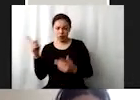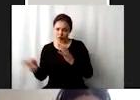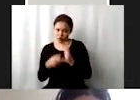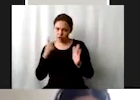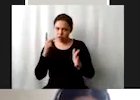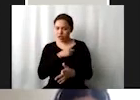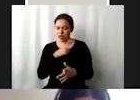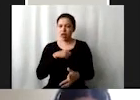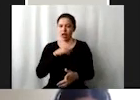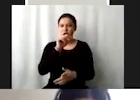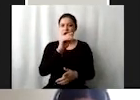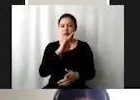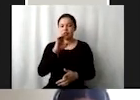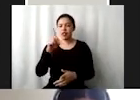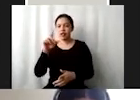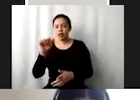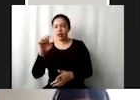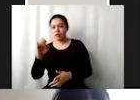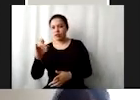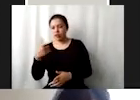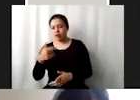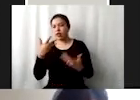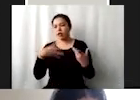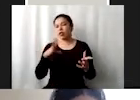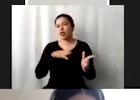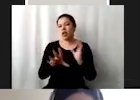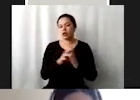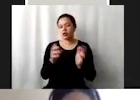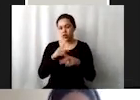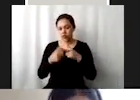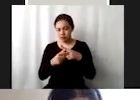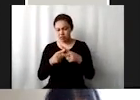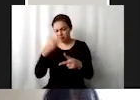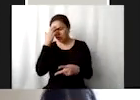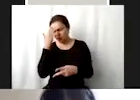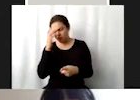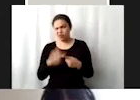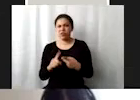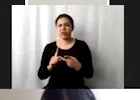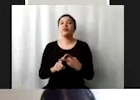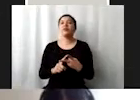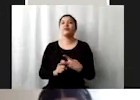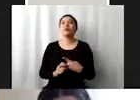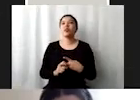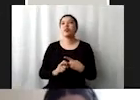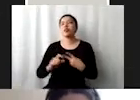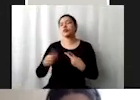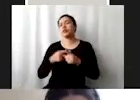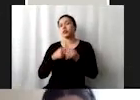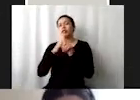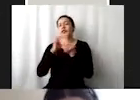alfabetizados y tengan nociones elementales de aritmética. este es otro de las metas